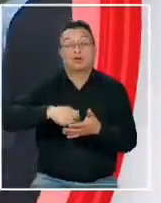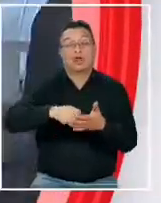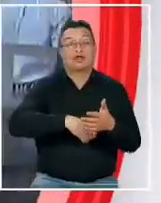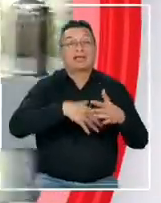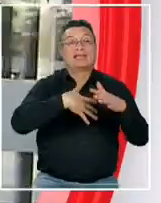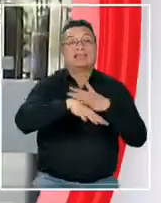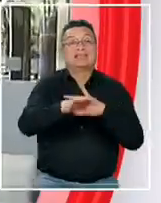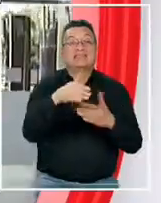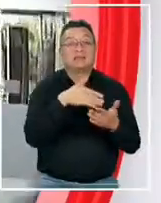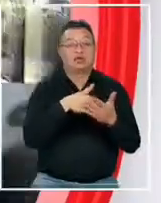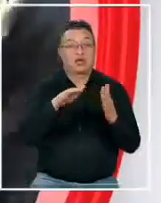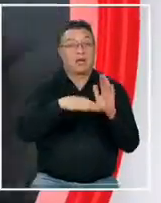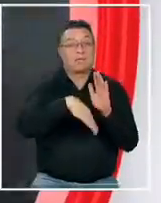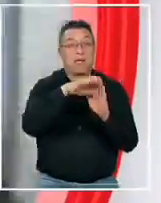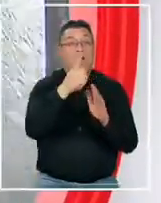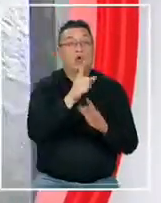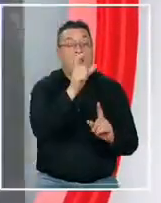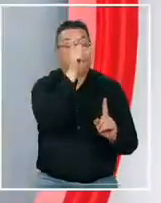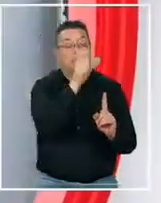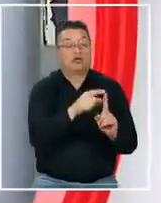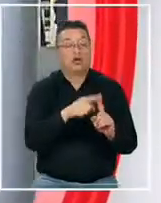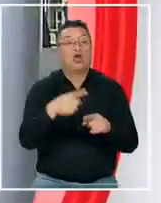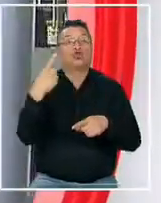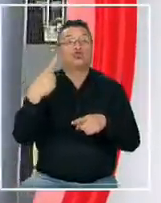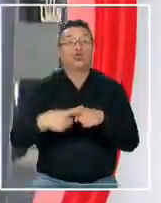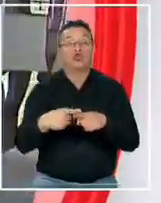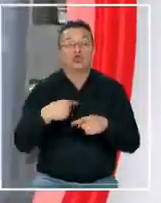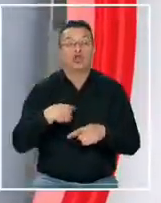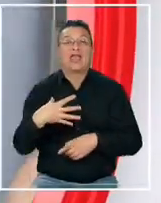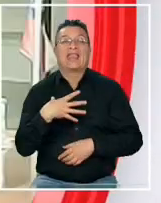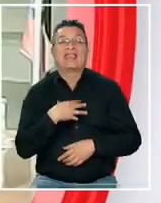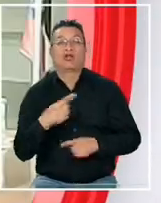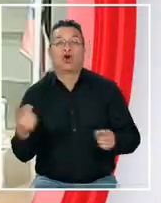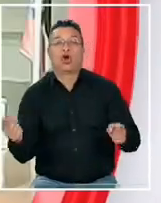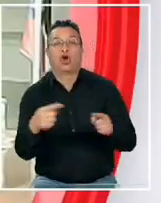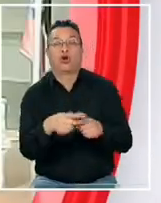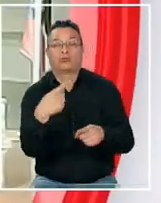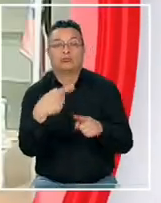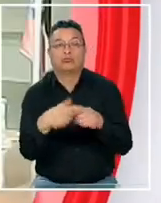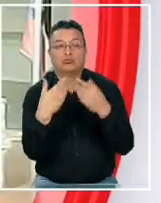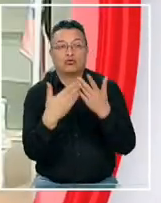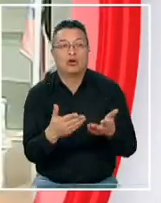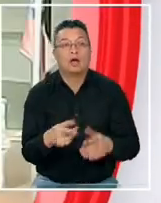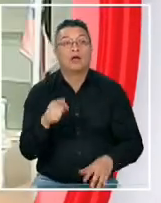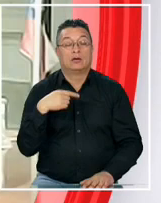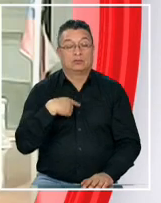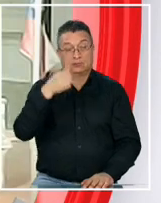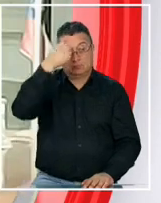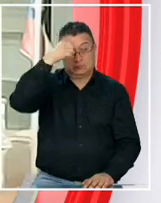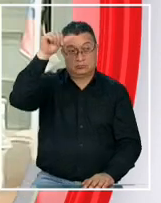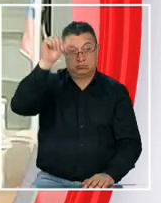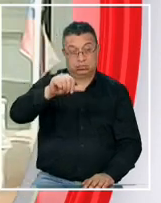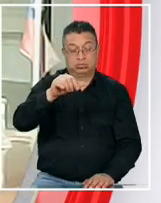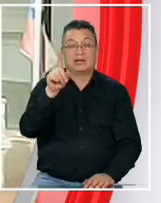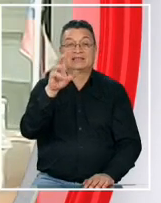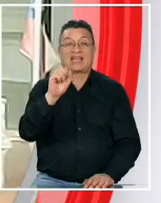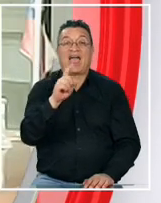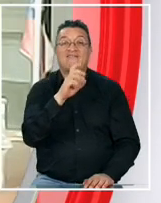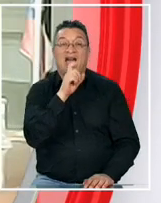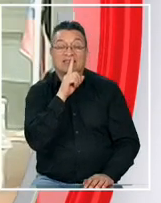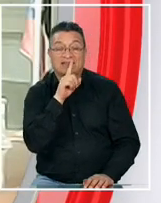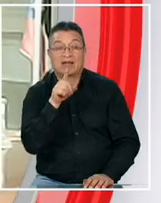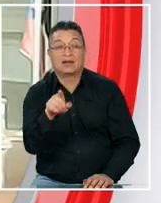más de 15 millones de pesos con una persona que es socio de uno de sus hijos primero que se condena a Pedro Antonio Zabat Pietracapina